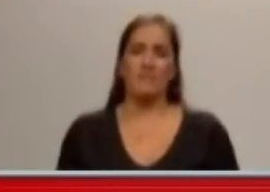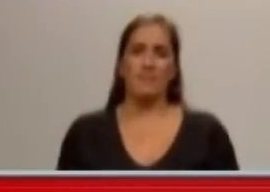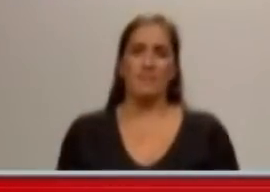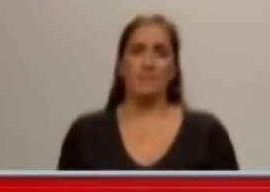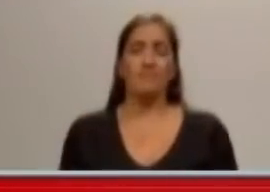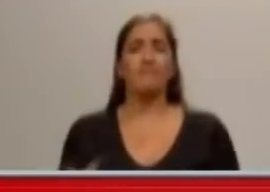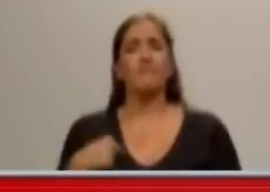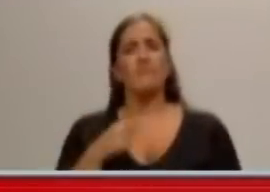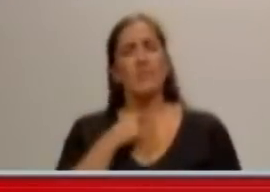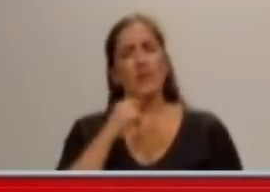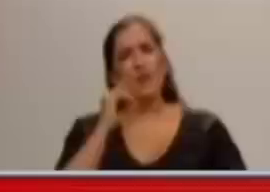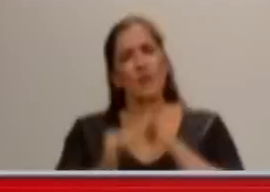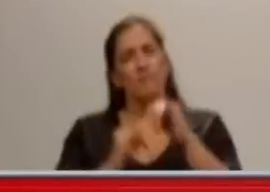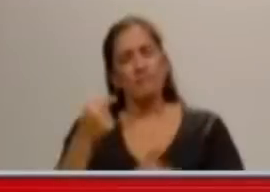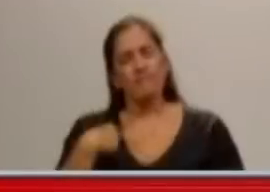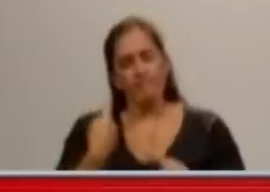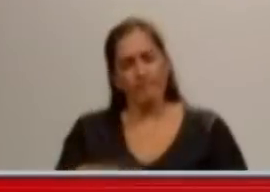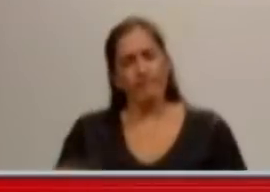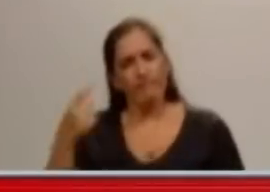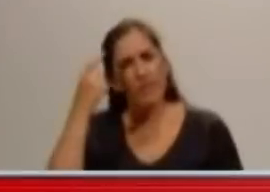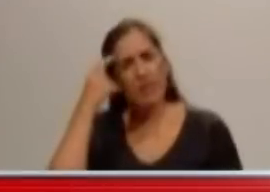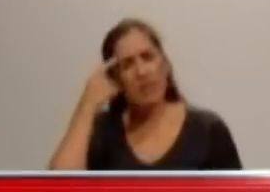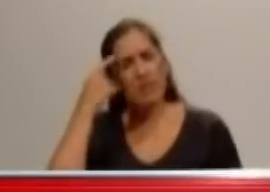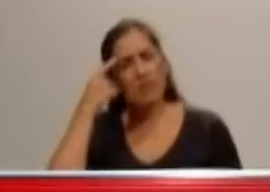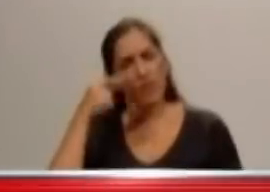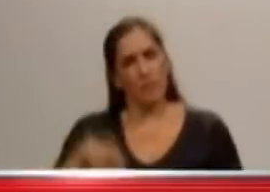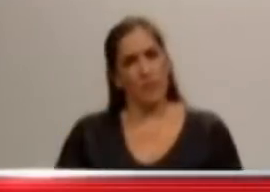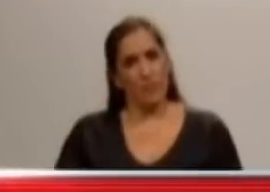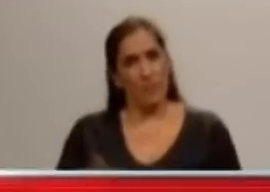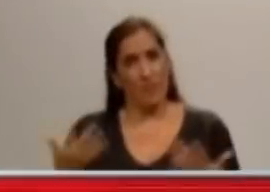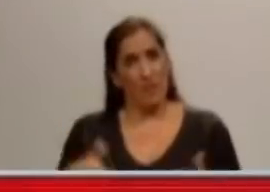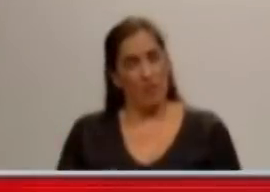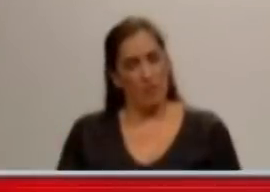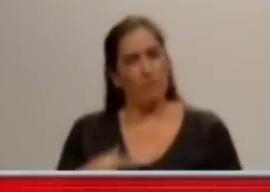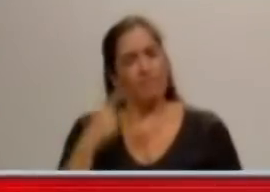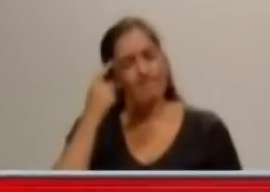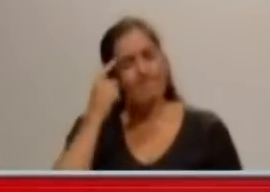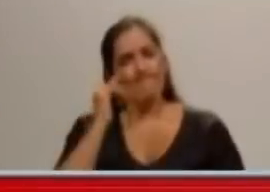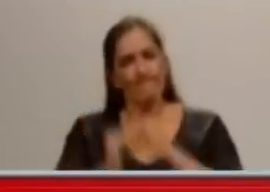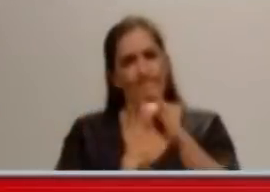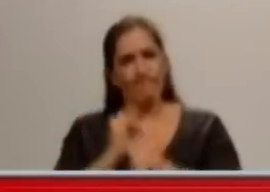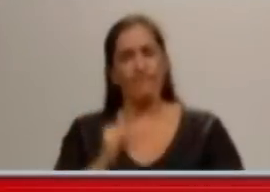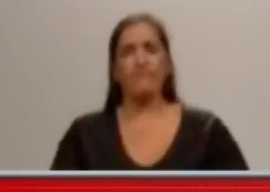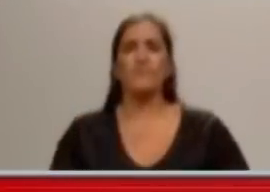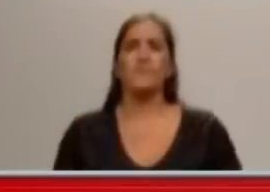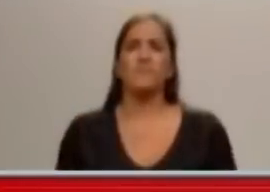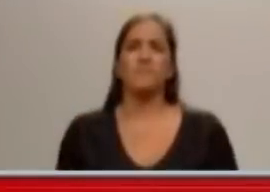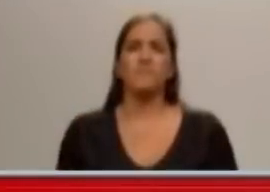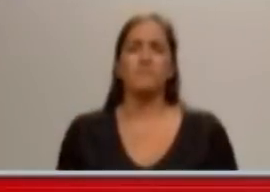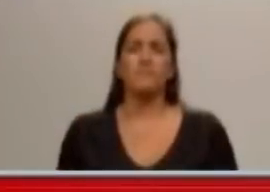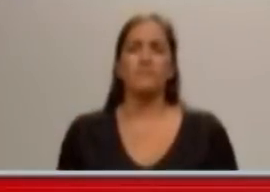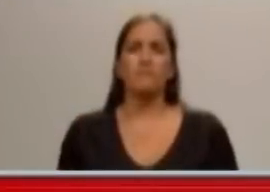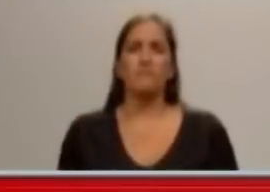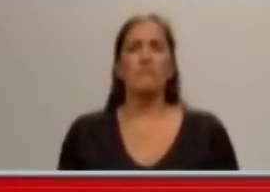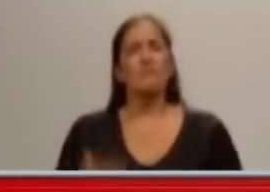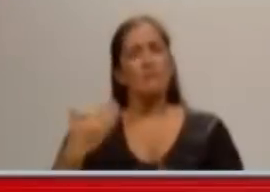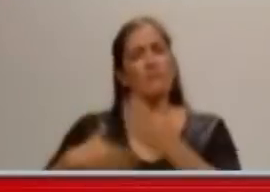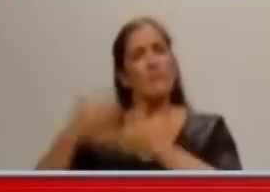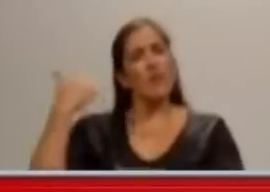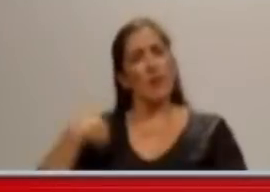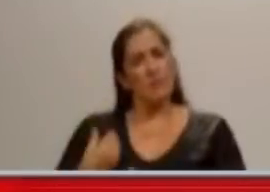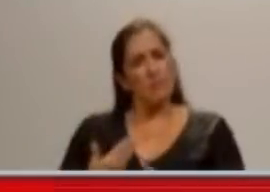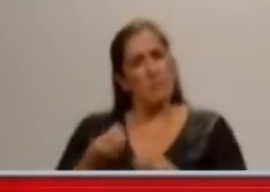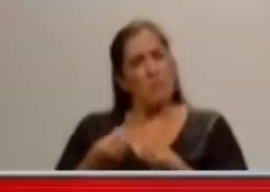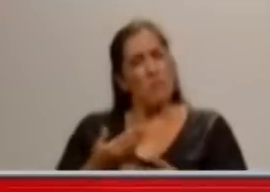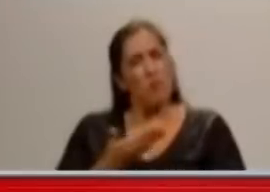estrategias de comunicación. En vez de decir, el Estado tiene una responsabilidad en la muerte de Nisman, digamos, no